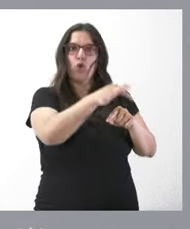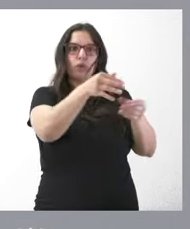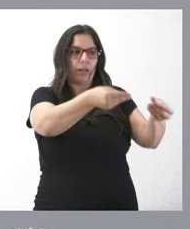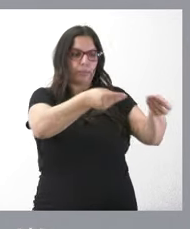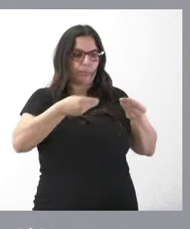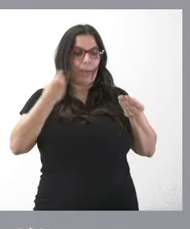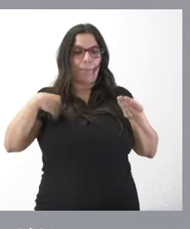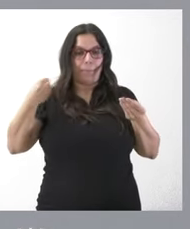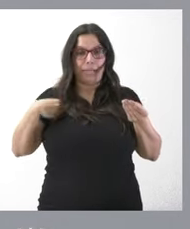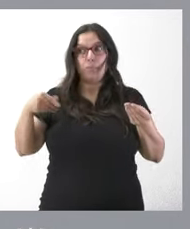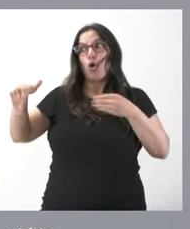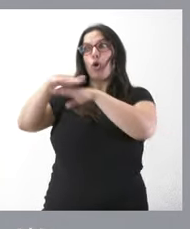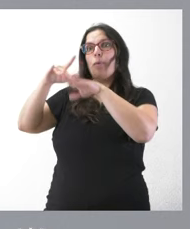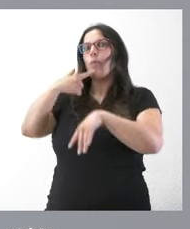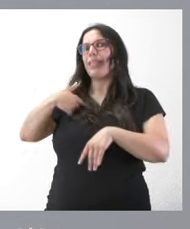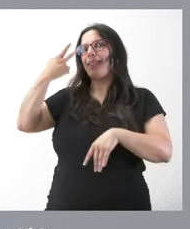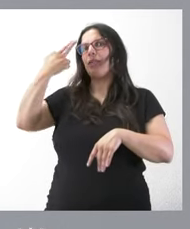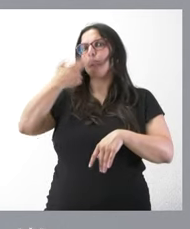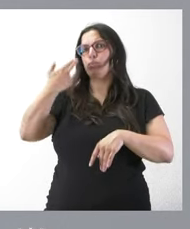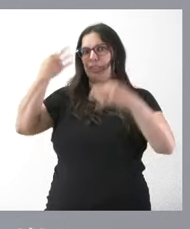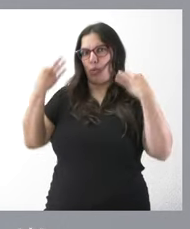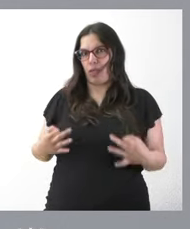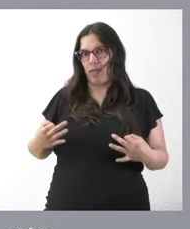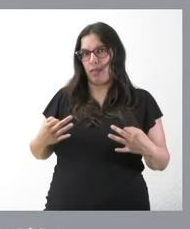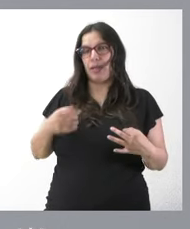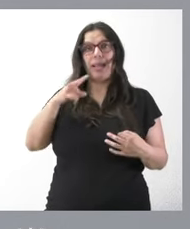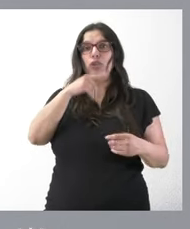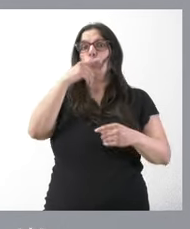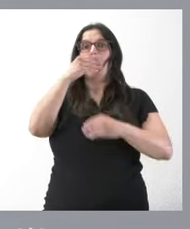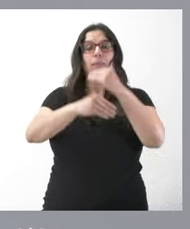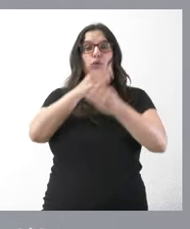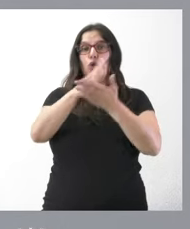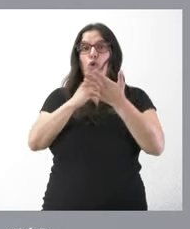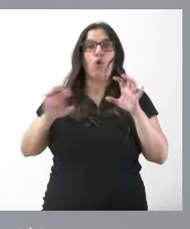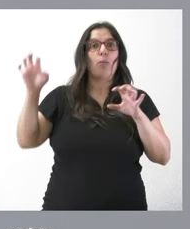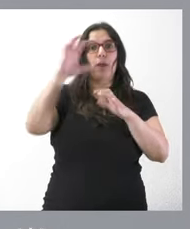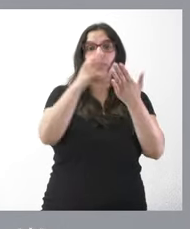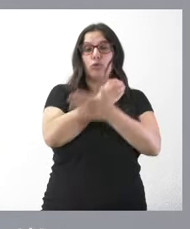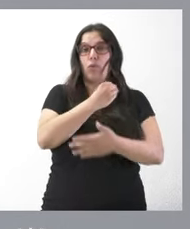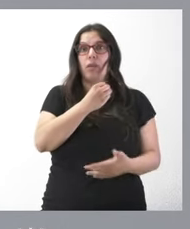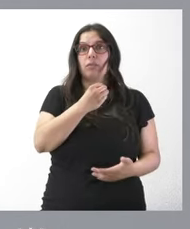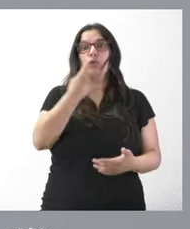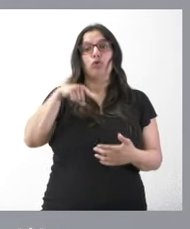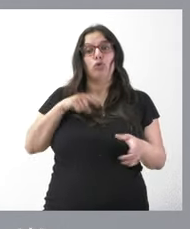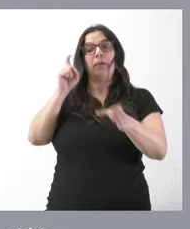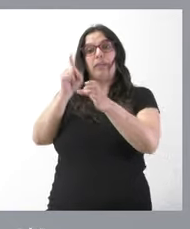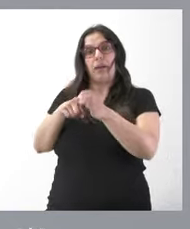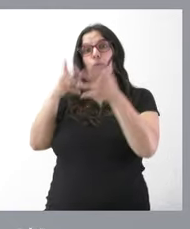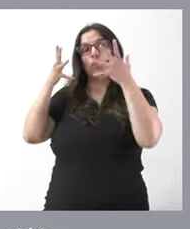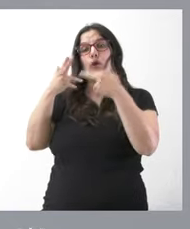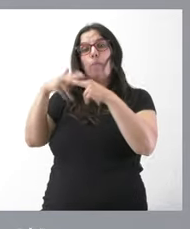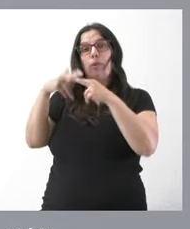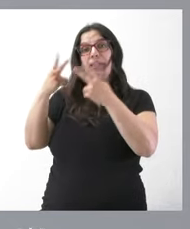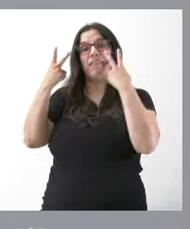comunicó en el Consejo de Política Fiscal y Financiera esto es lo que hemos hecho todas las comunidades autónomas quienes de buena fe fuimos a ese Consejo de Política Fiscal y Financiera